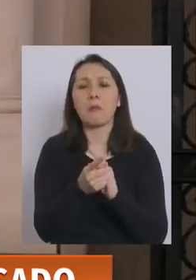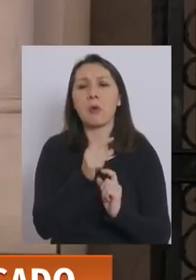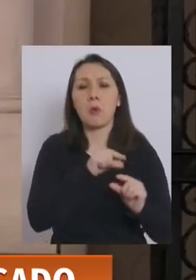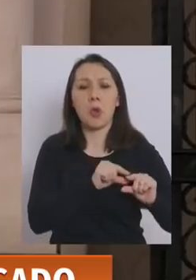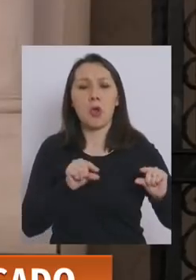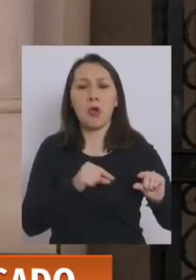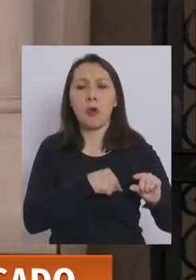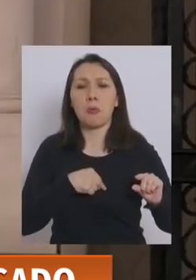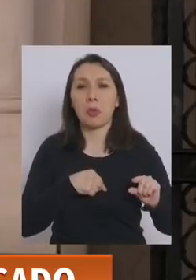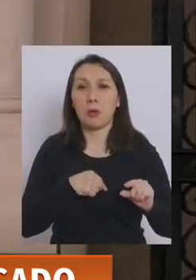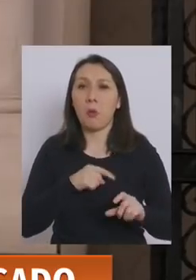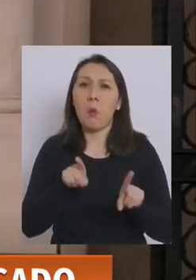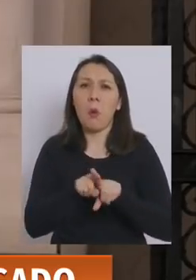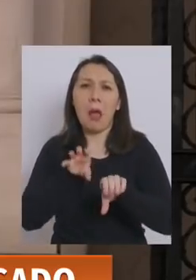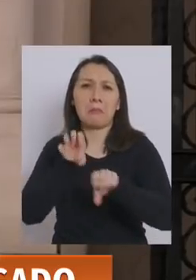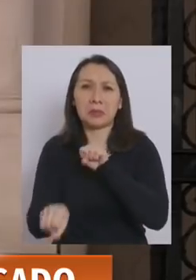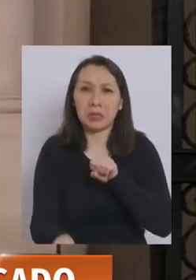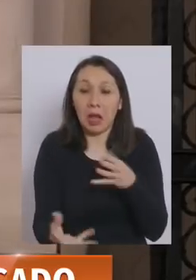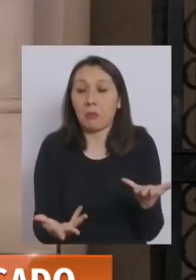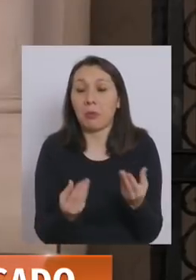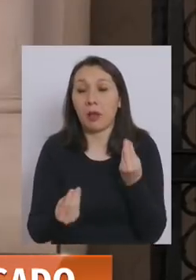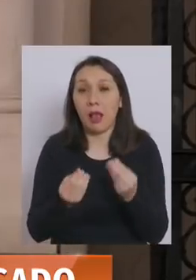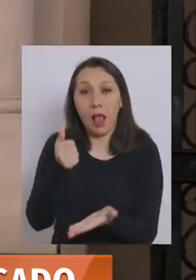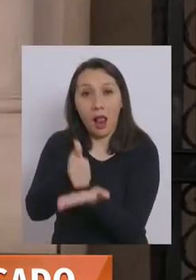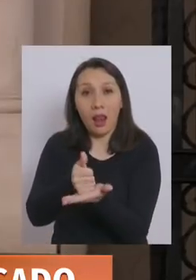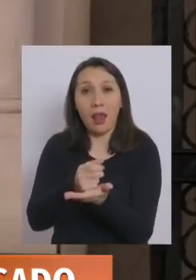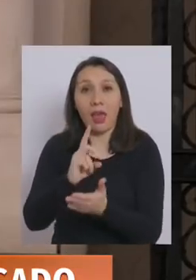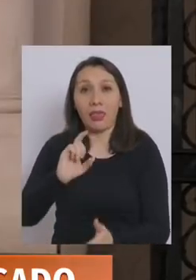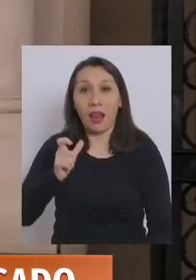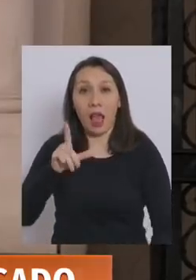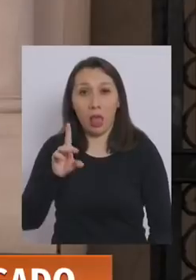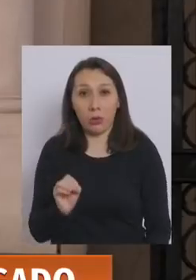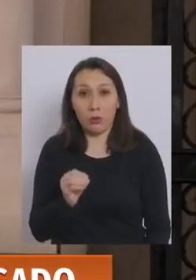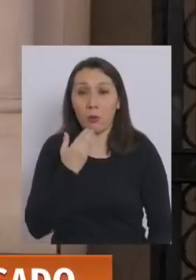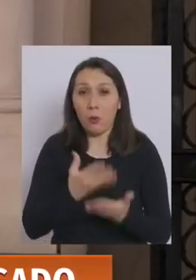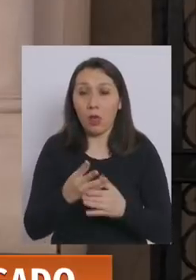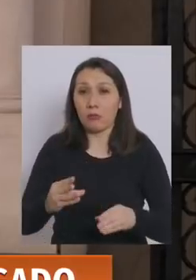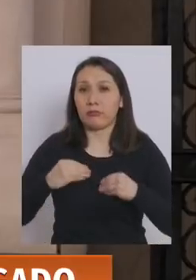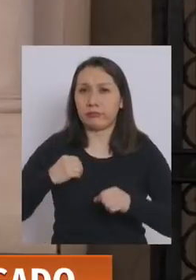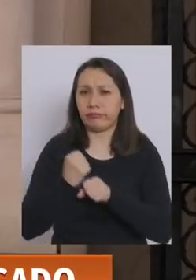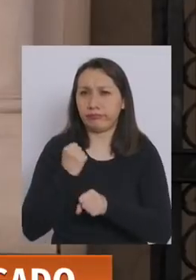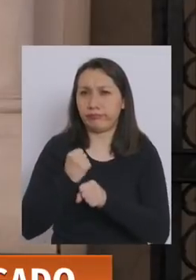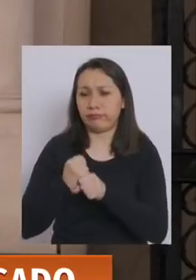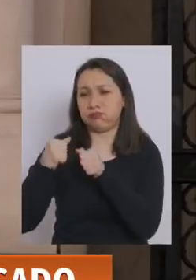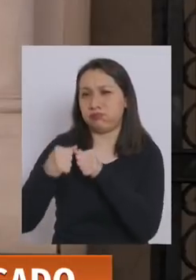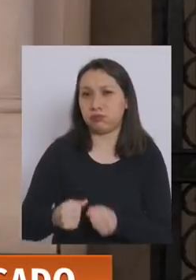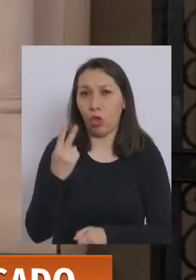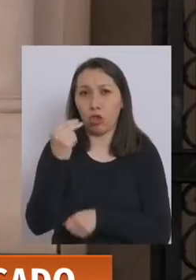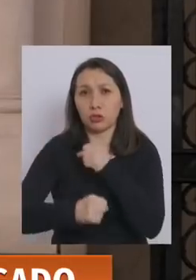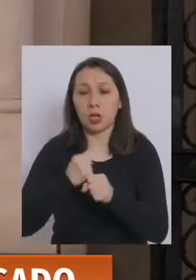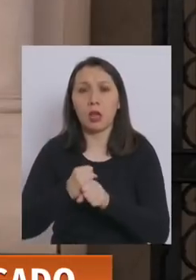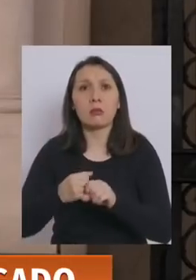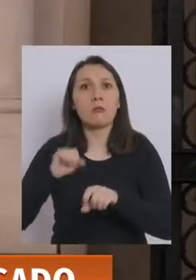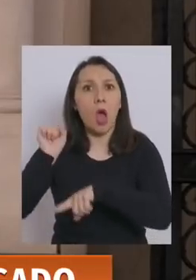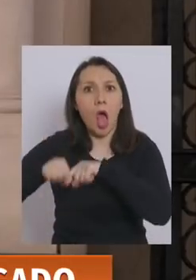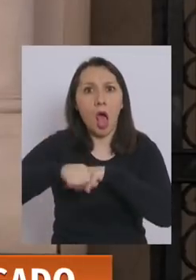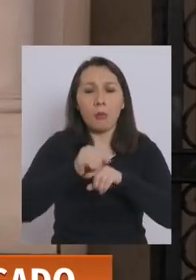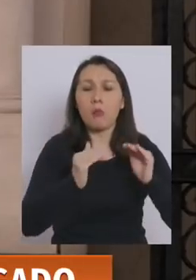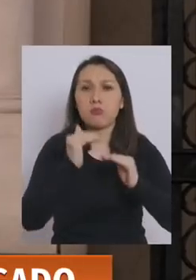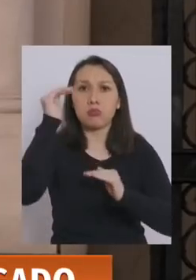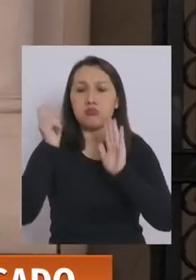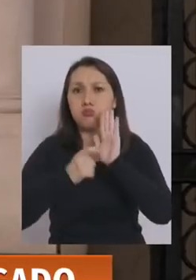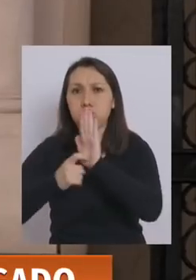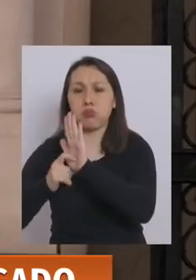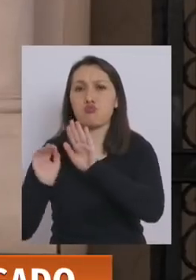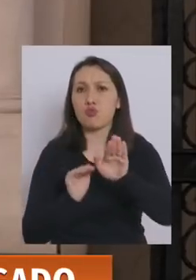picados, esa es verdad. Porque el alcalde Delgado, cuando ejerció durante 12 años, tenía una altísima aprobación y probablemente